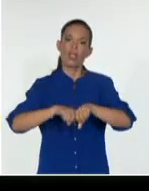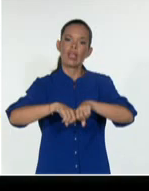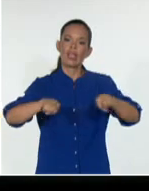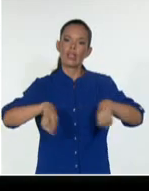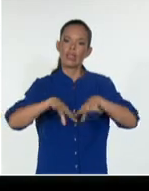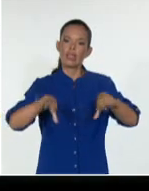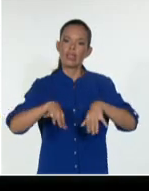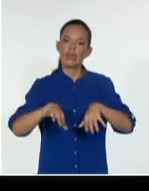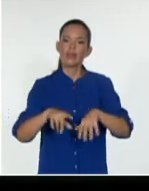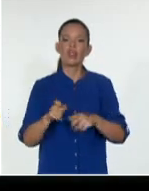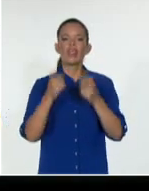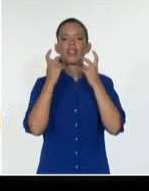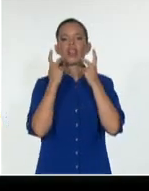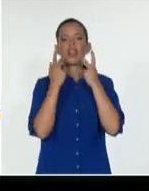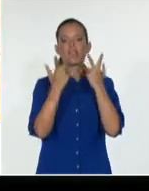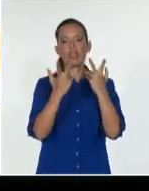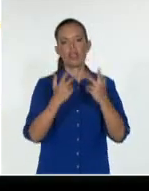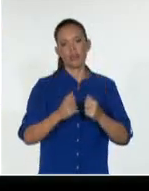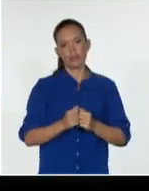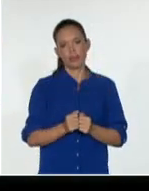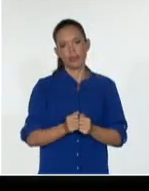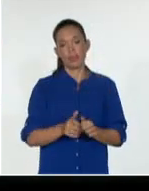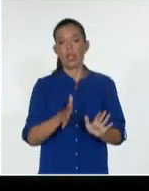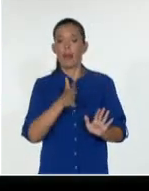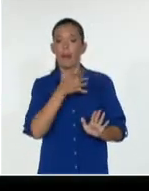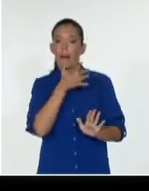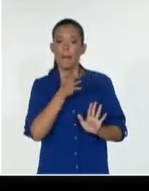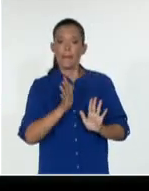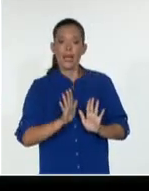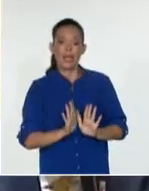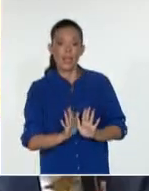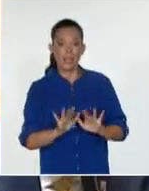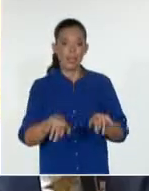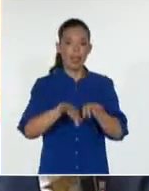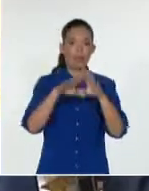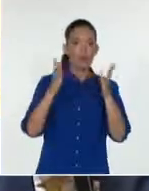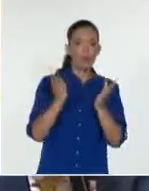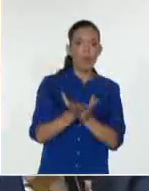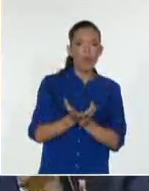que la dirigencia mundial se hubiera enemistado con la vida.